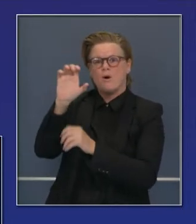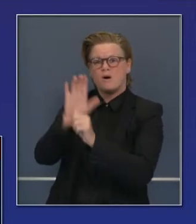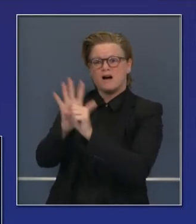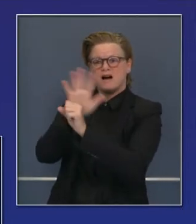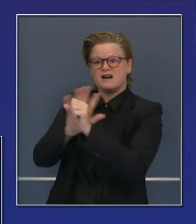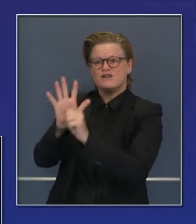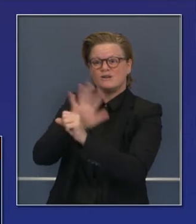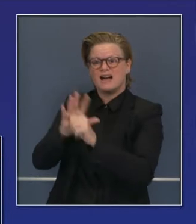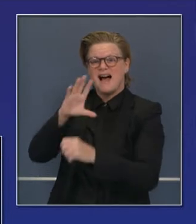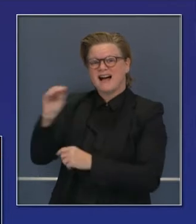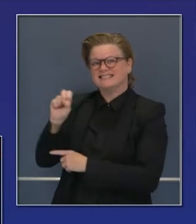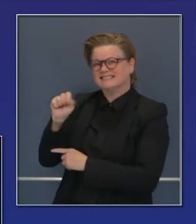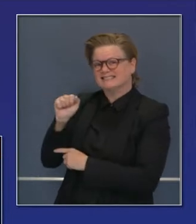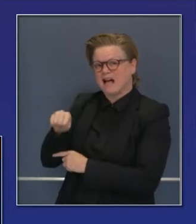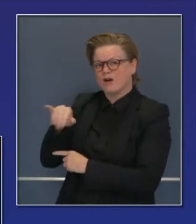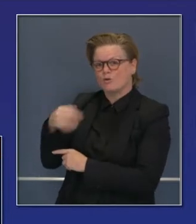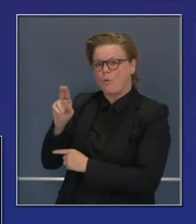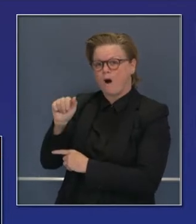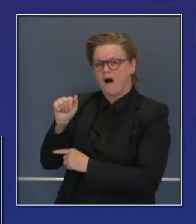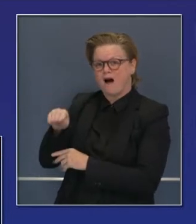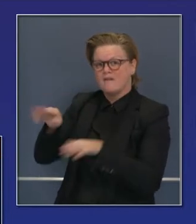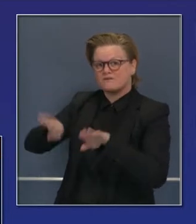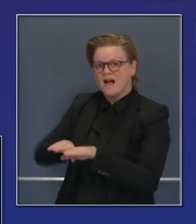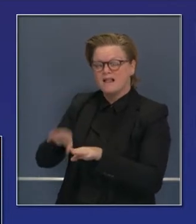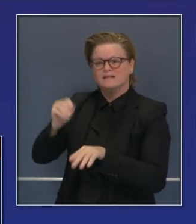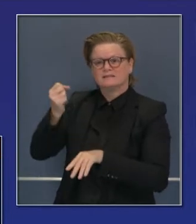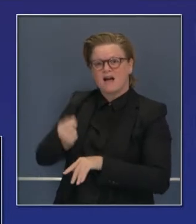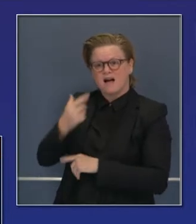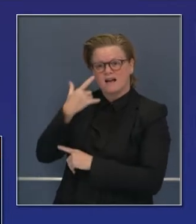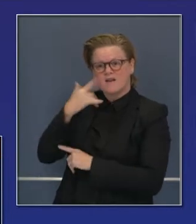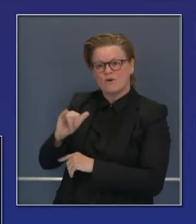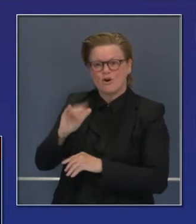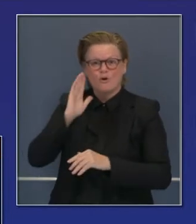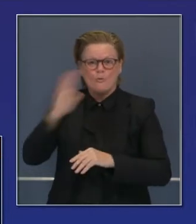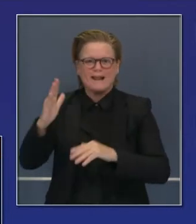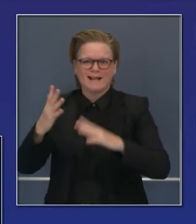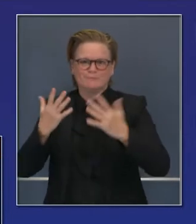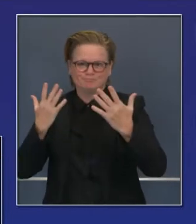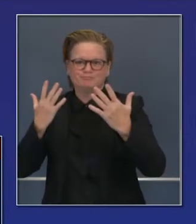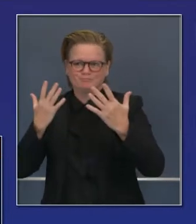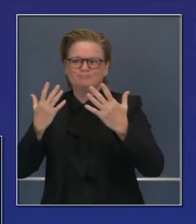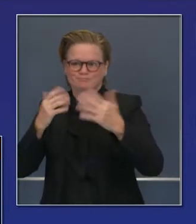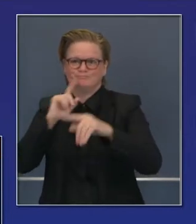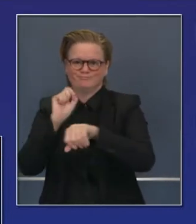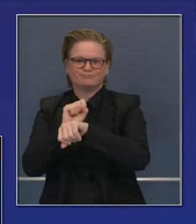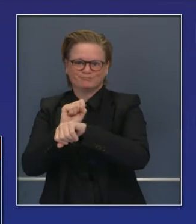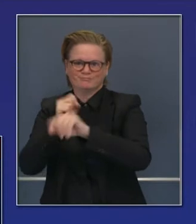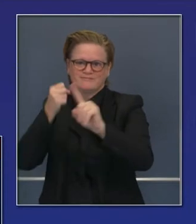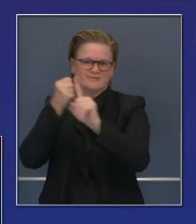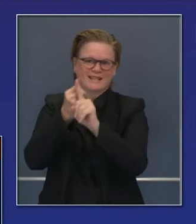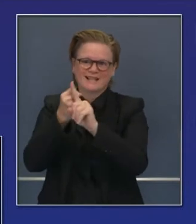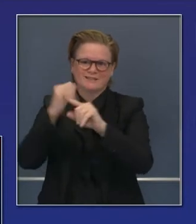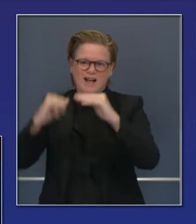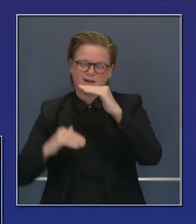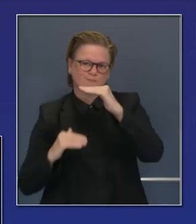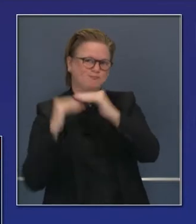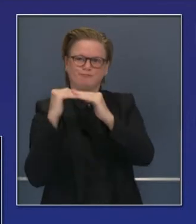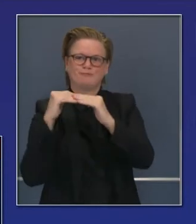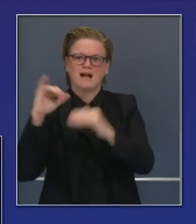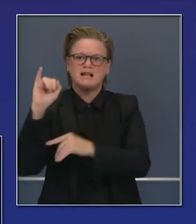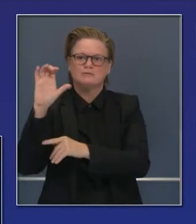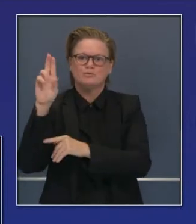California, Valle de San Joaquín y el sur de California, tendrán, habrán llegado a ese 15%